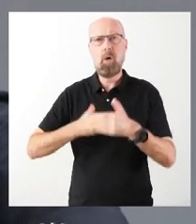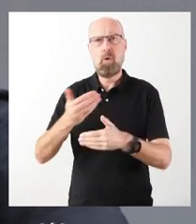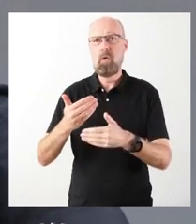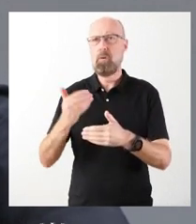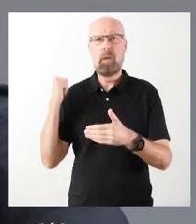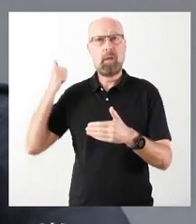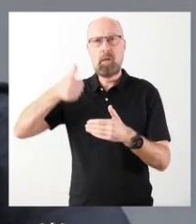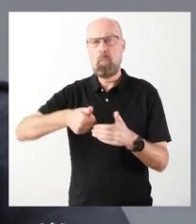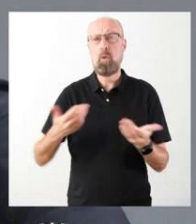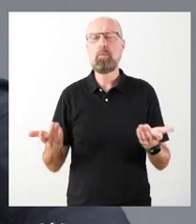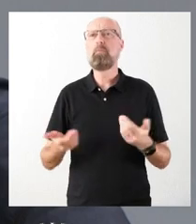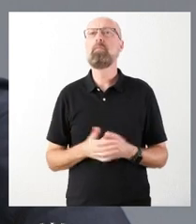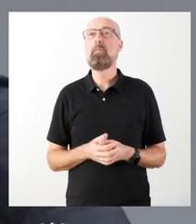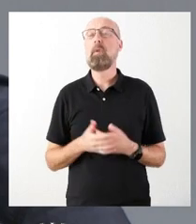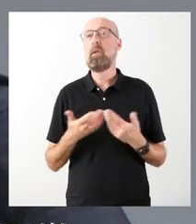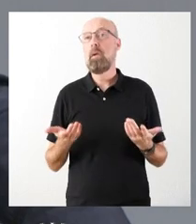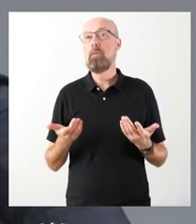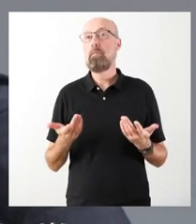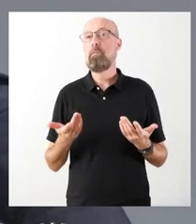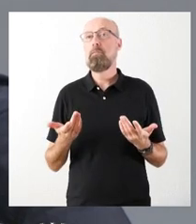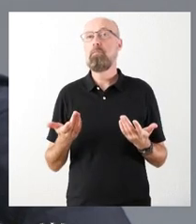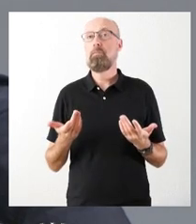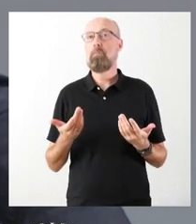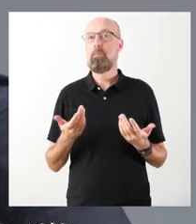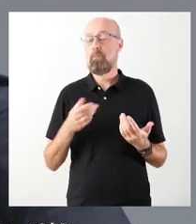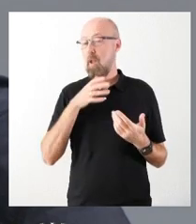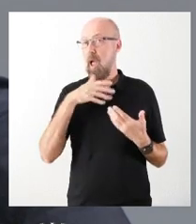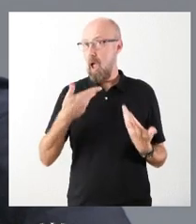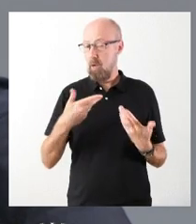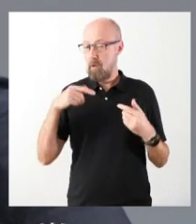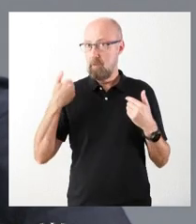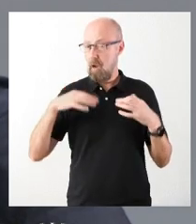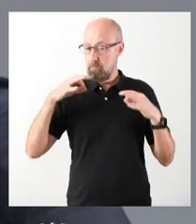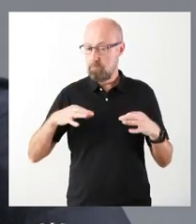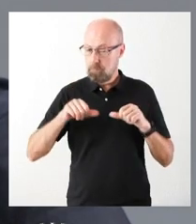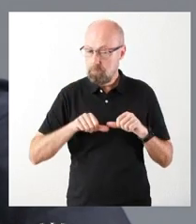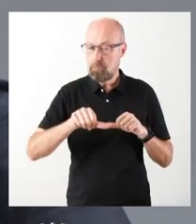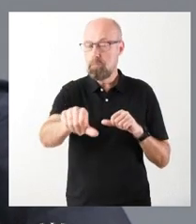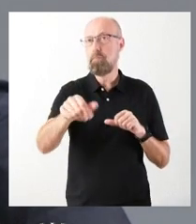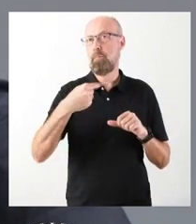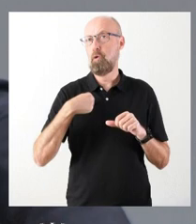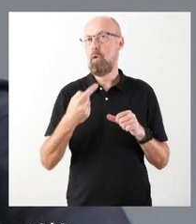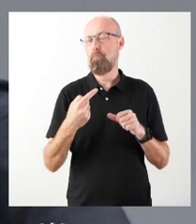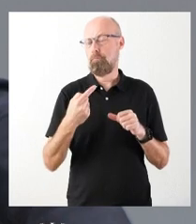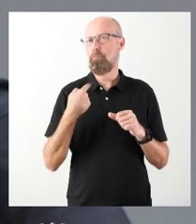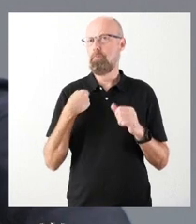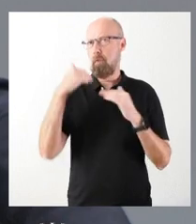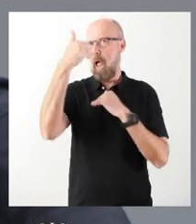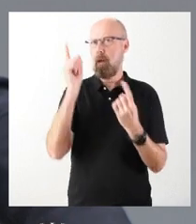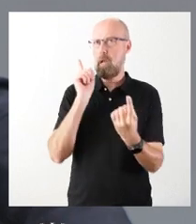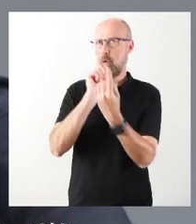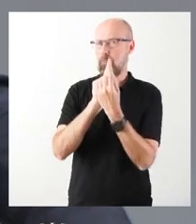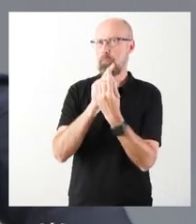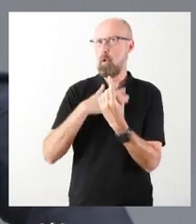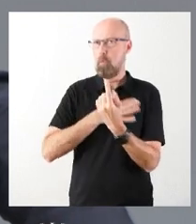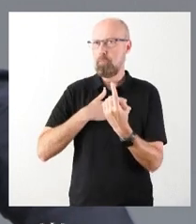este tiempo. Así que, a partir de este momento, yo les atiendo, cuando quieran, muy gustosamente,